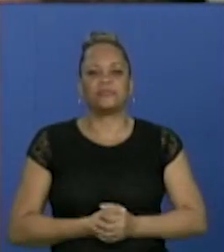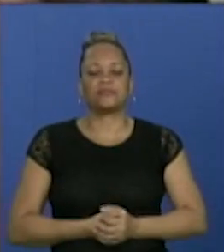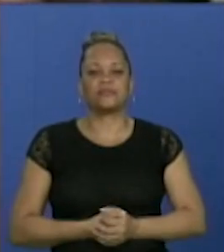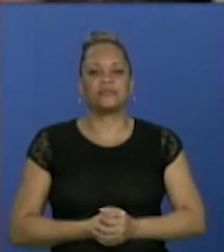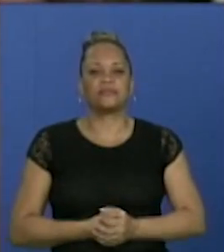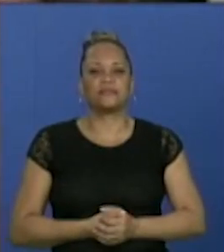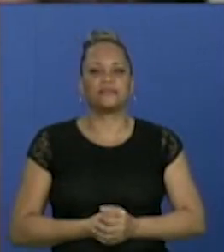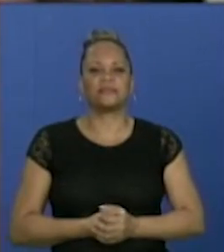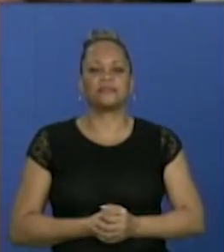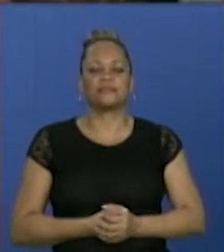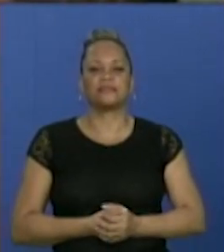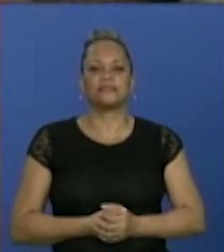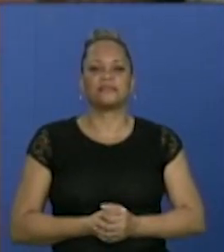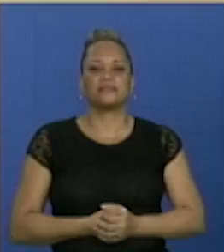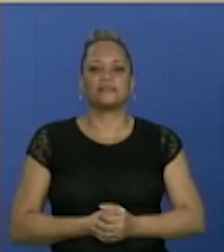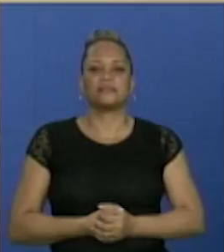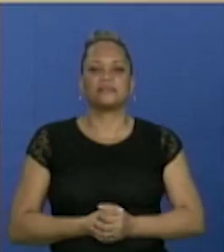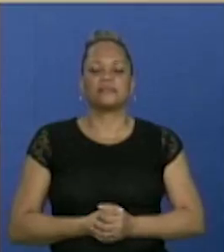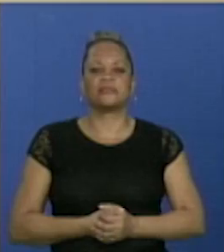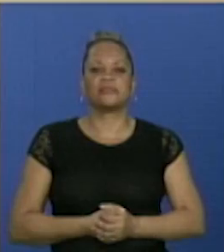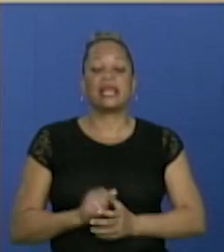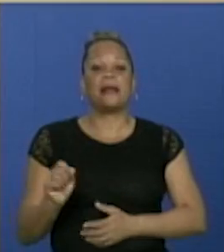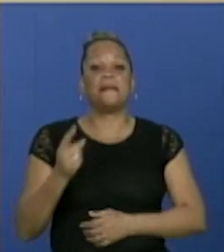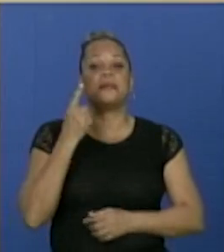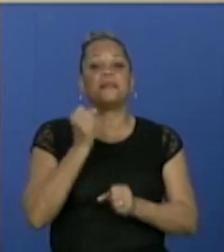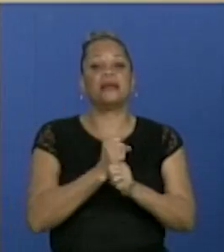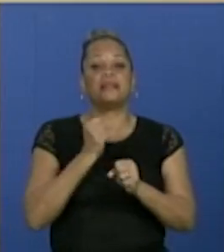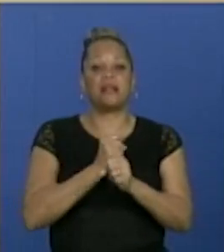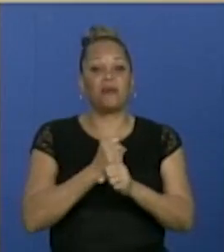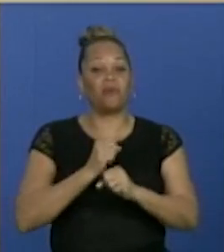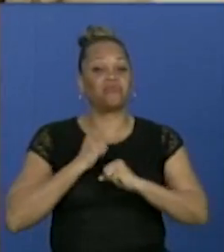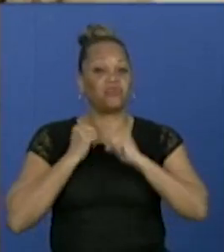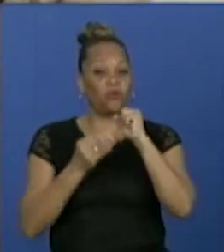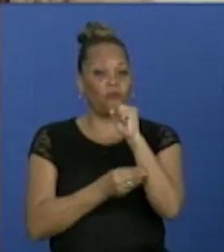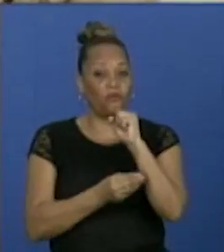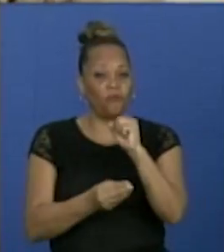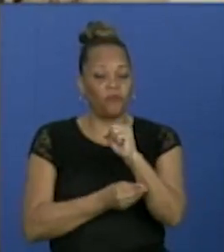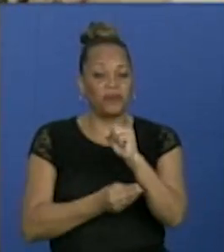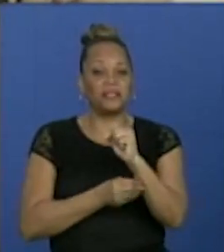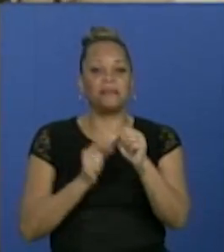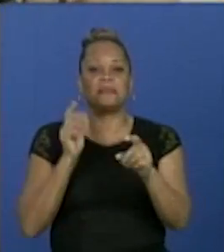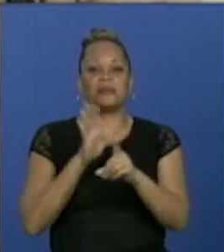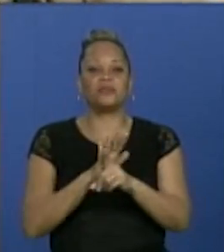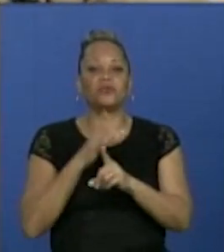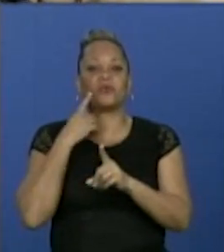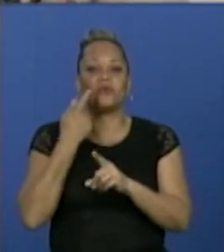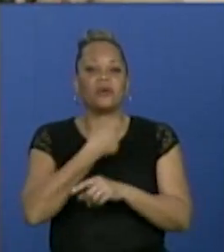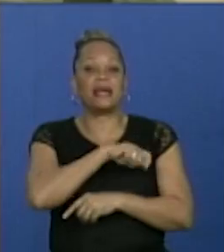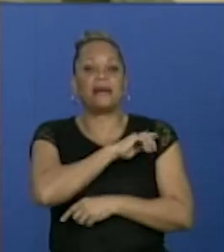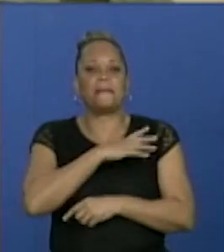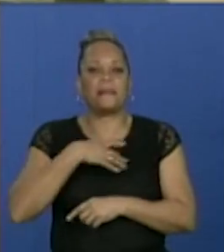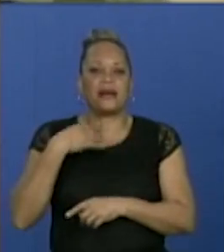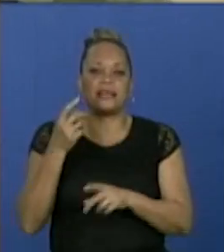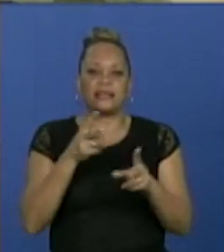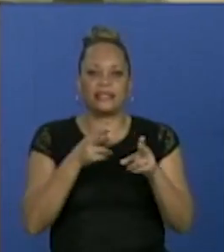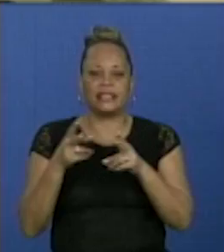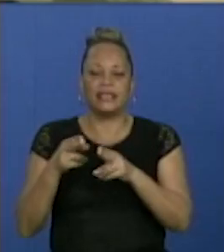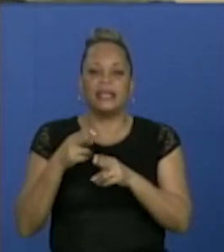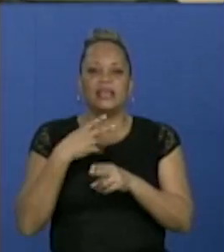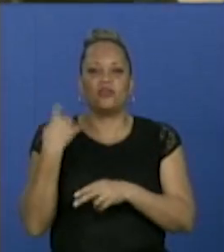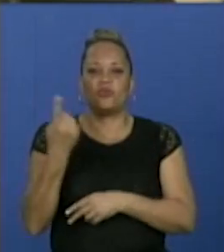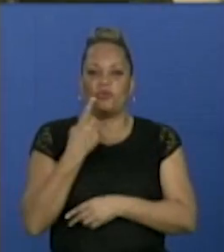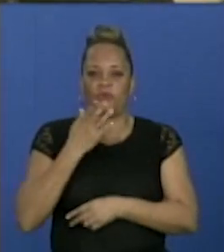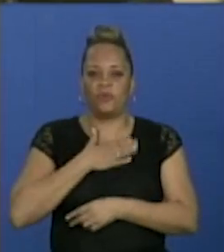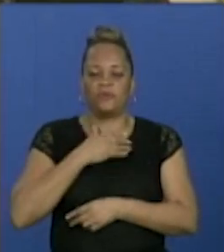las cuales ha formado parte. Su primer trabajo de peso en televisión llegó con la serie española Los Nuestros, en el año